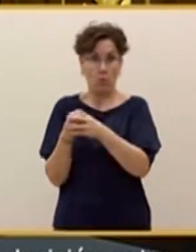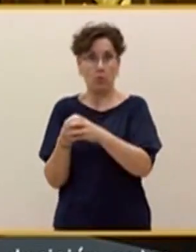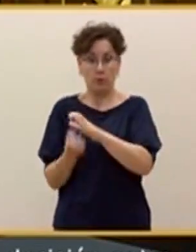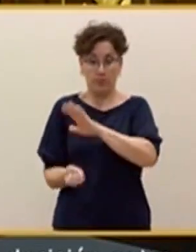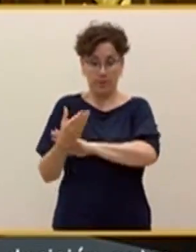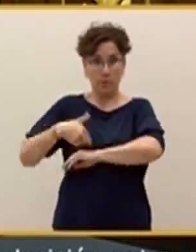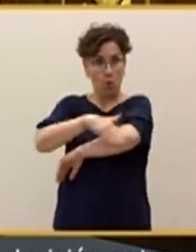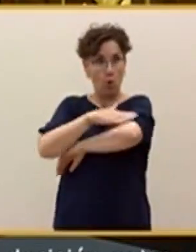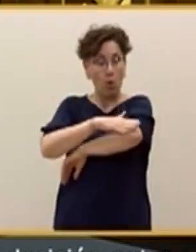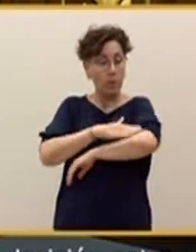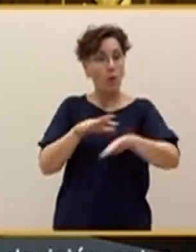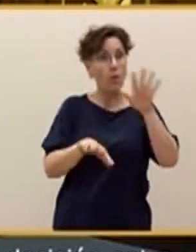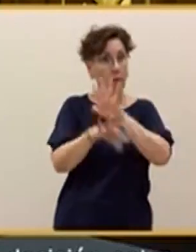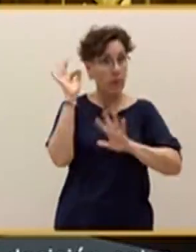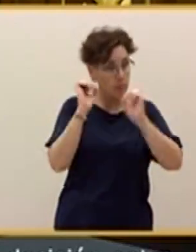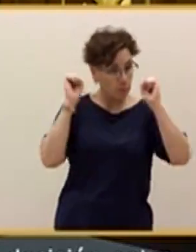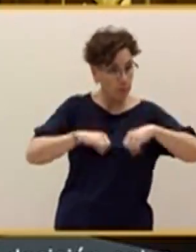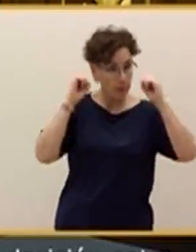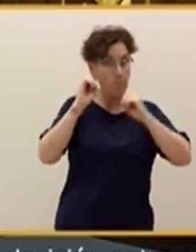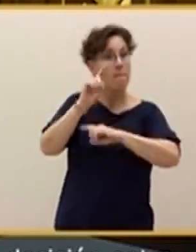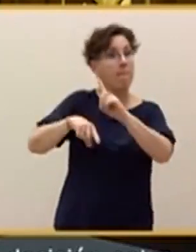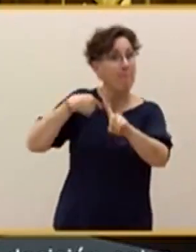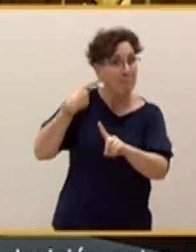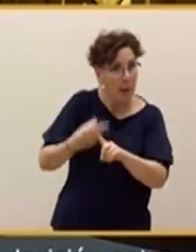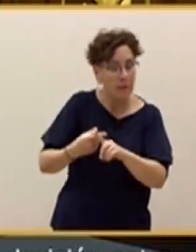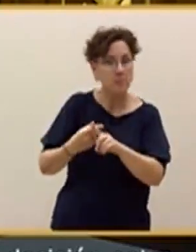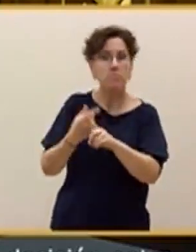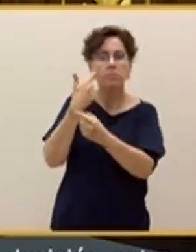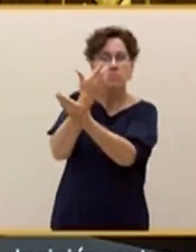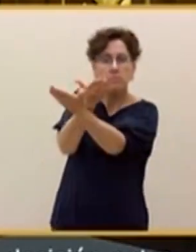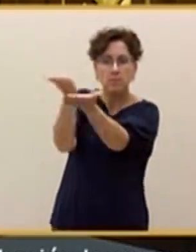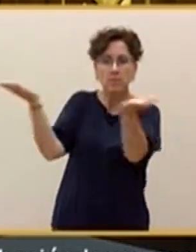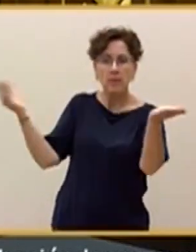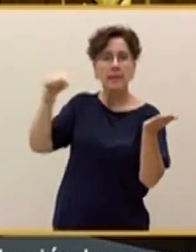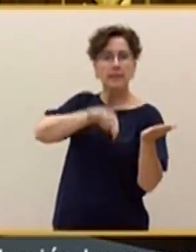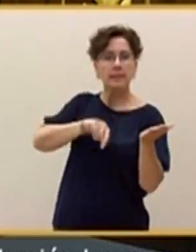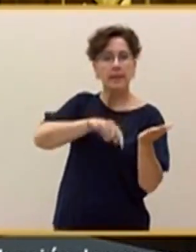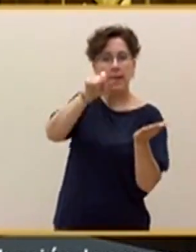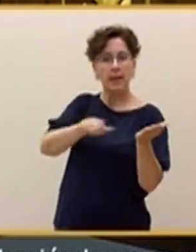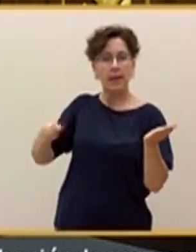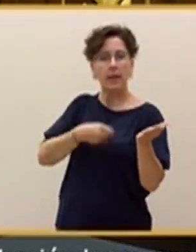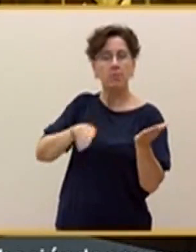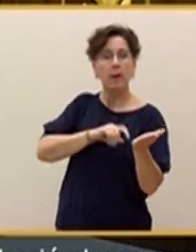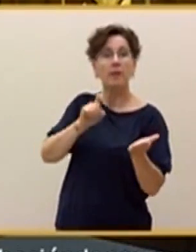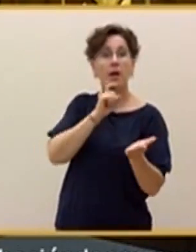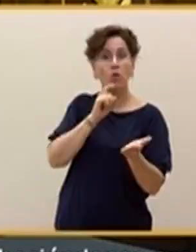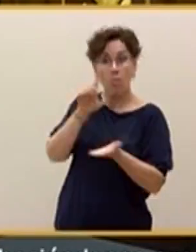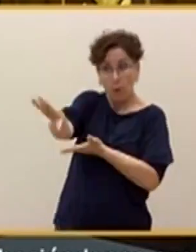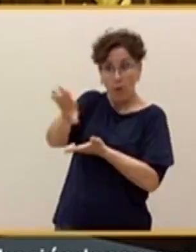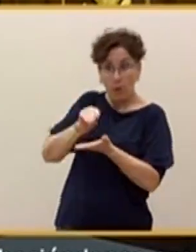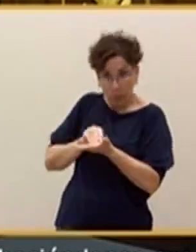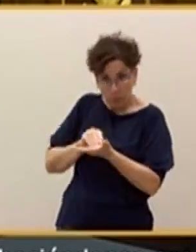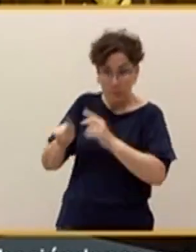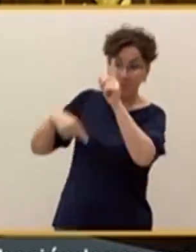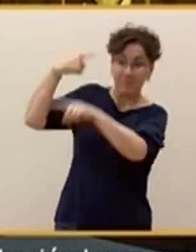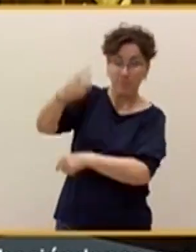Coalición Progresista y haciéndonos eco del sentir mayoritario del pueblo español, el próximo martes 28